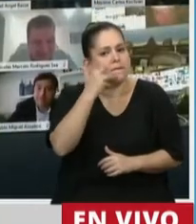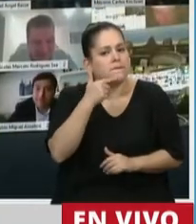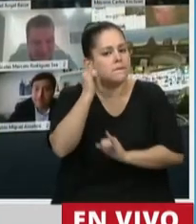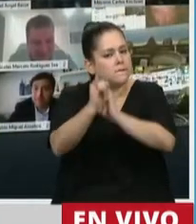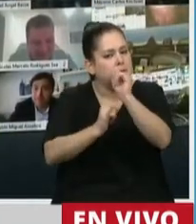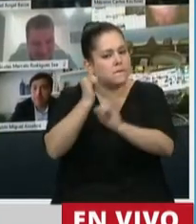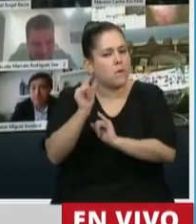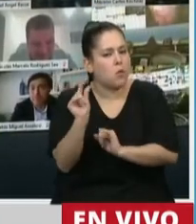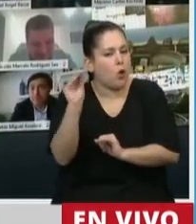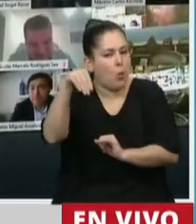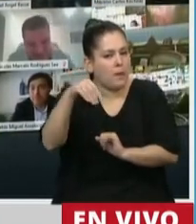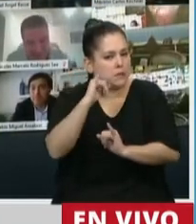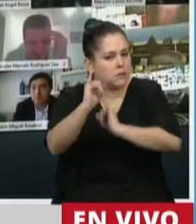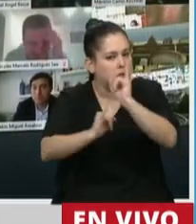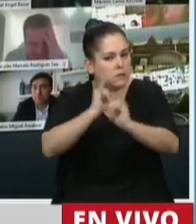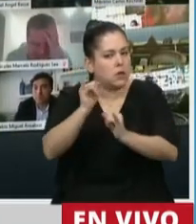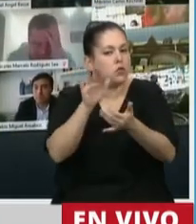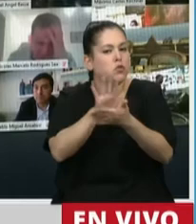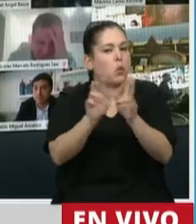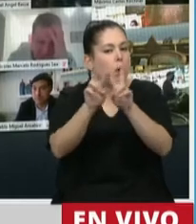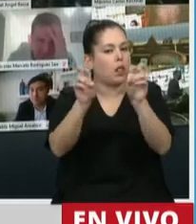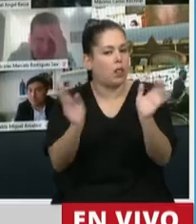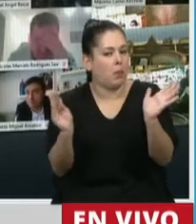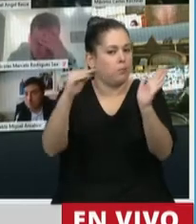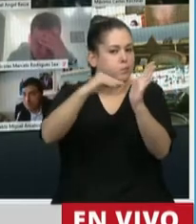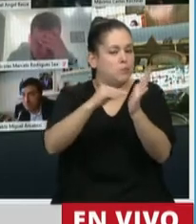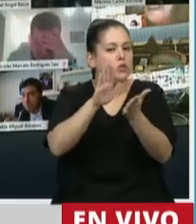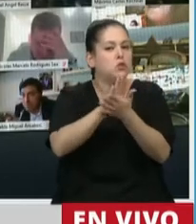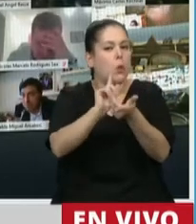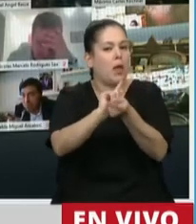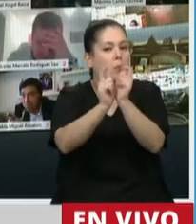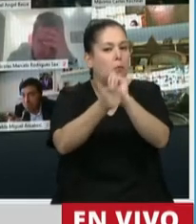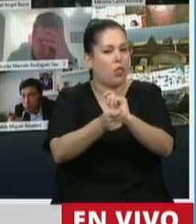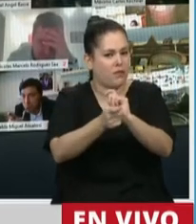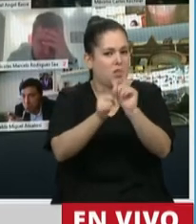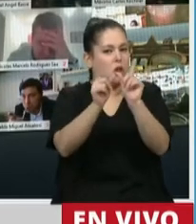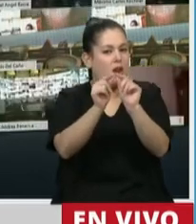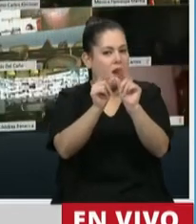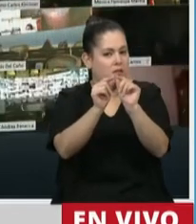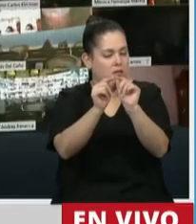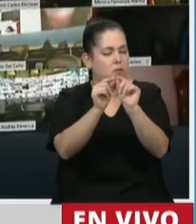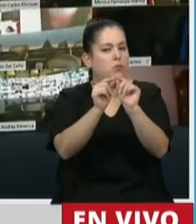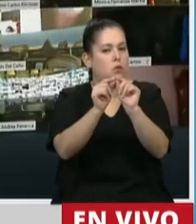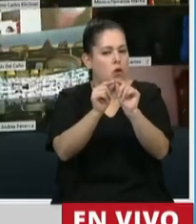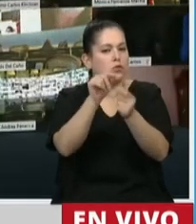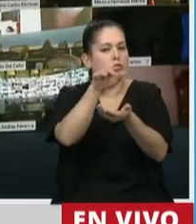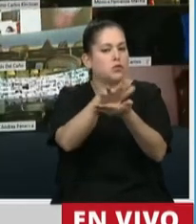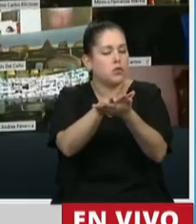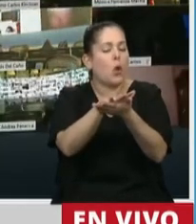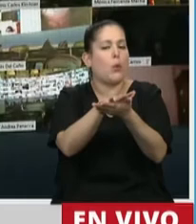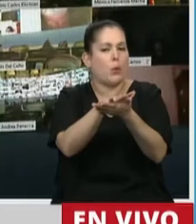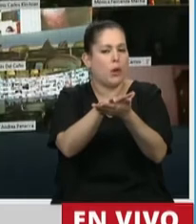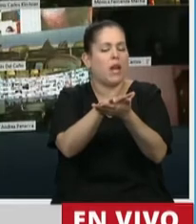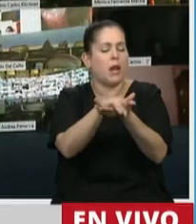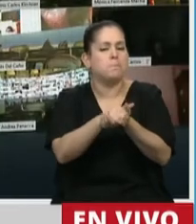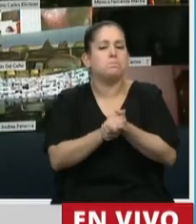es en la cuestión que agrega la modificación en este artículo y que se refiere a garantizar